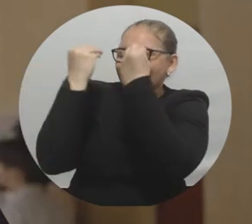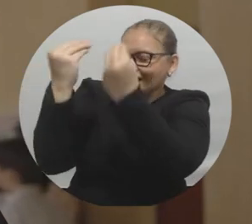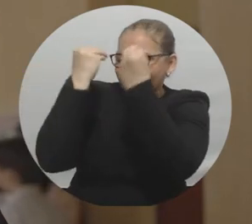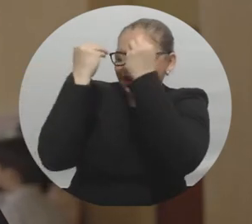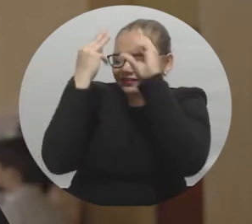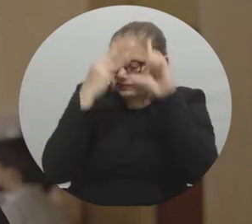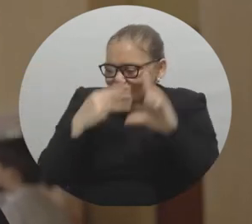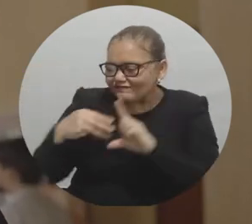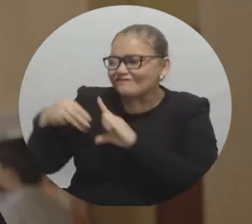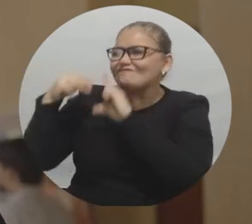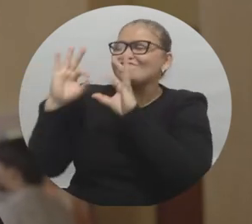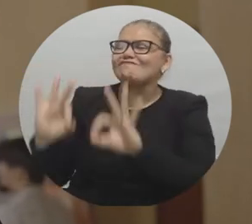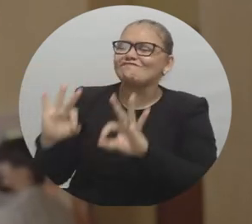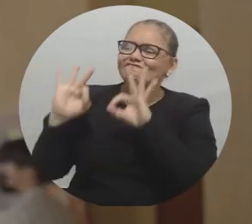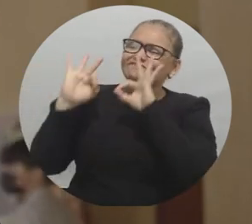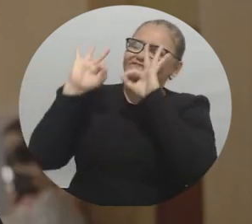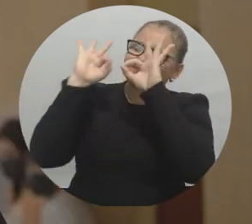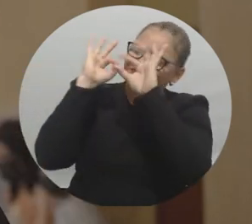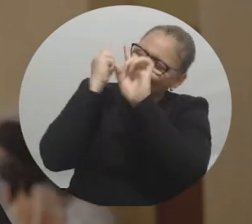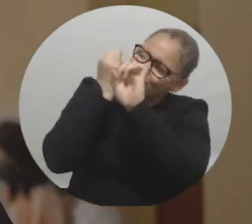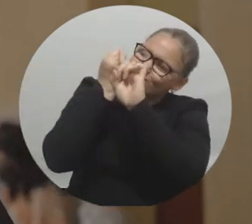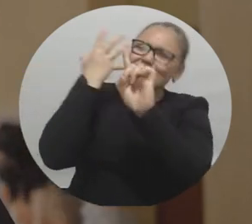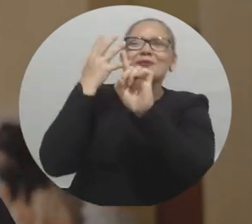brindarme un espacio académico de alta calidad.